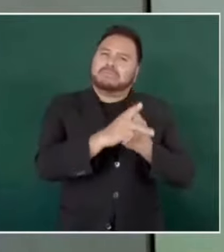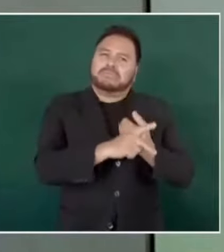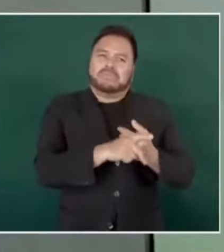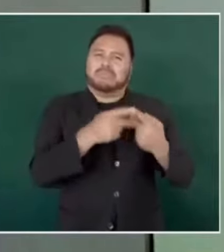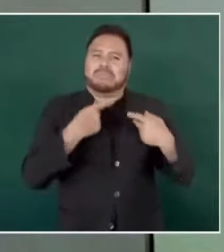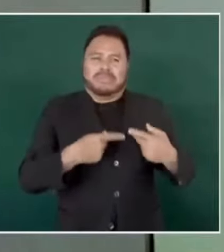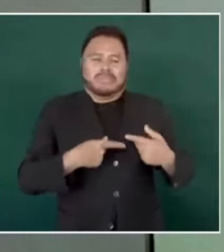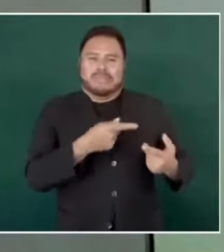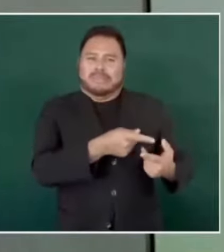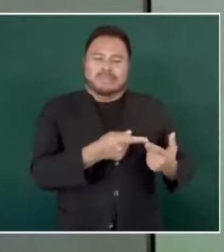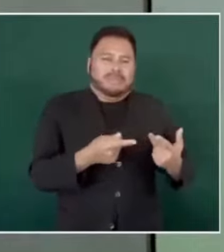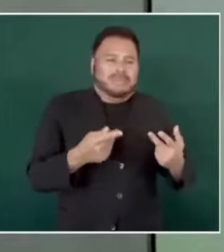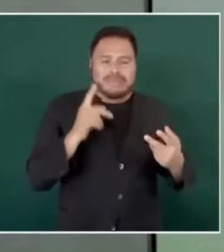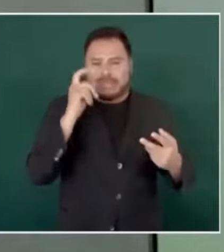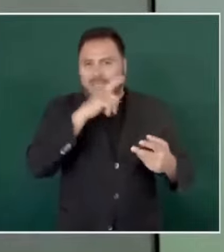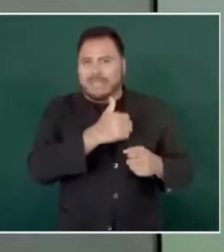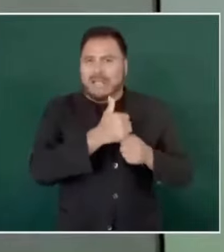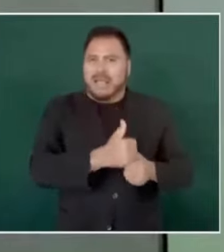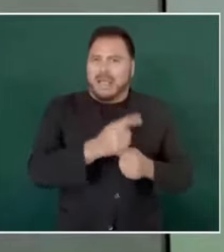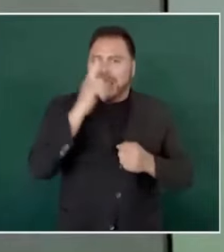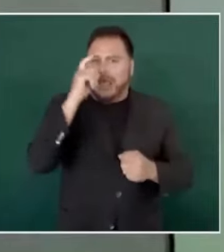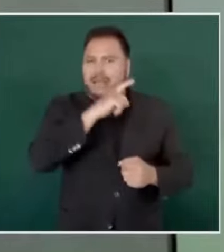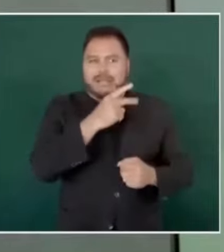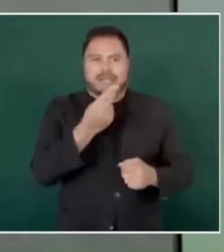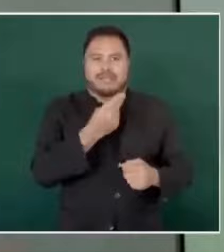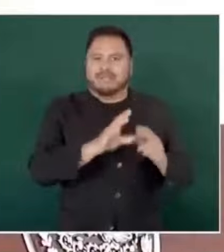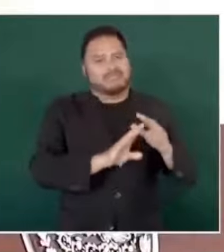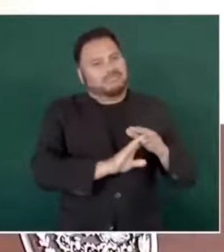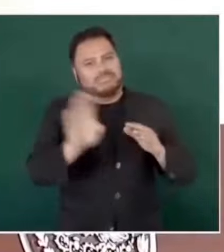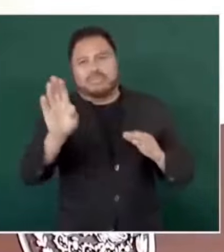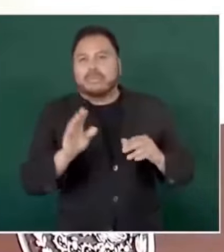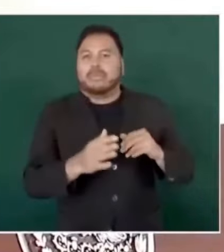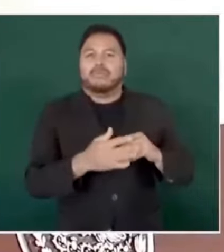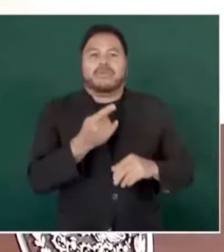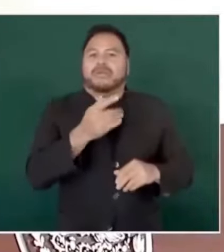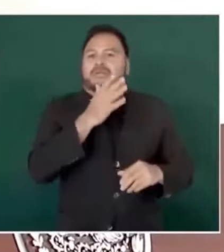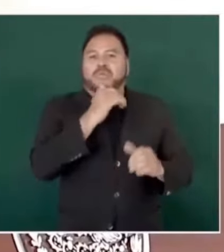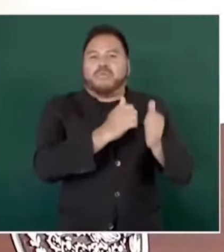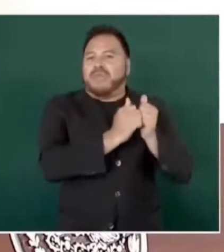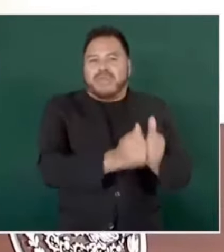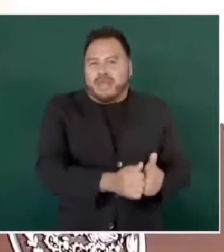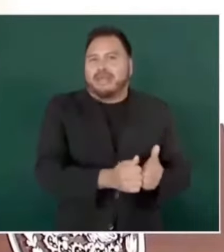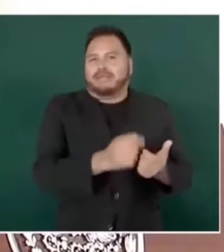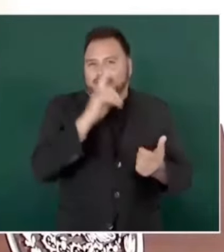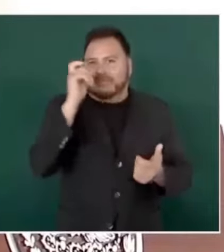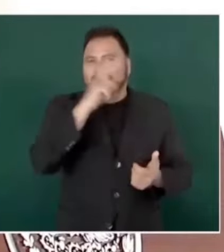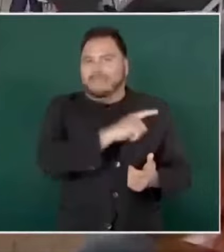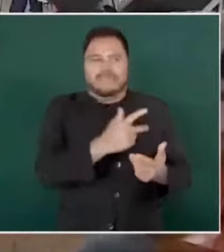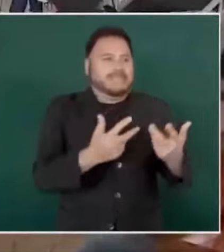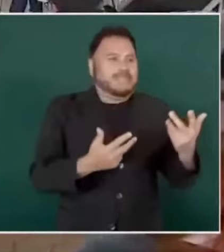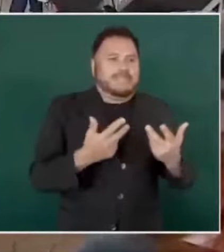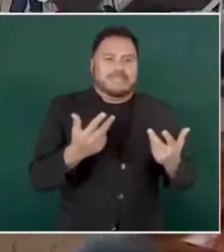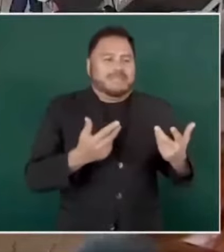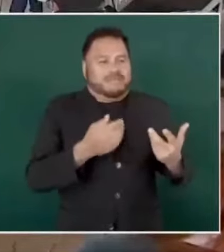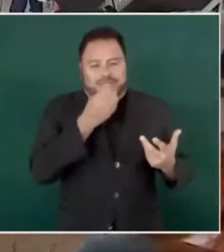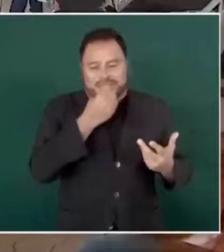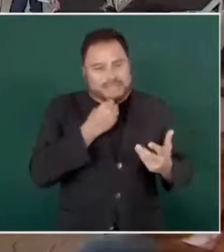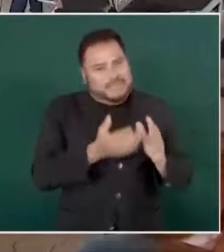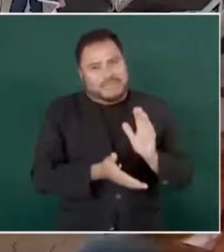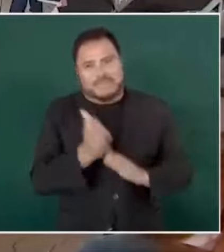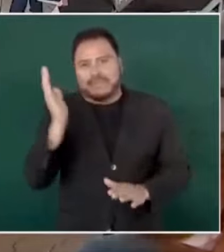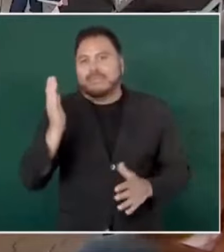necesidad, porque no tienen otra opción, no tienen otra alternativa. Es el caso